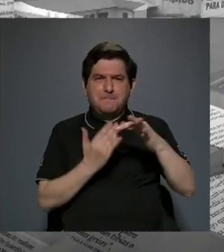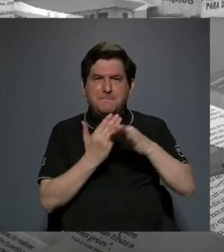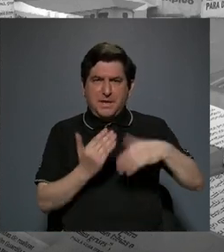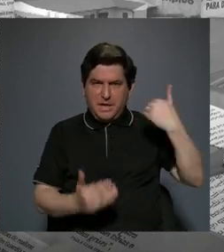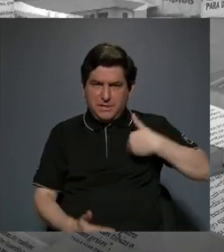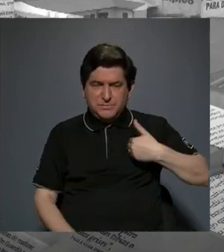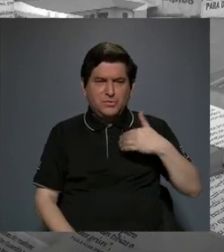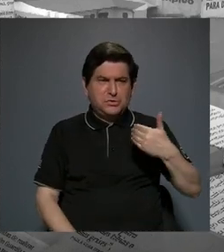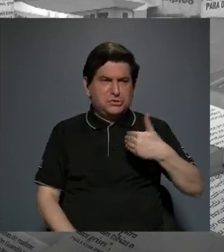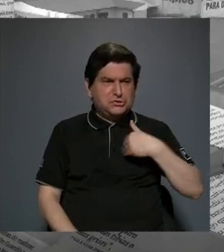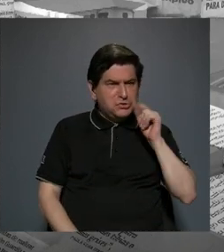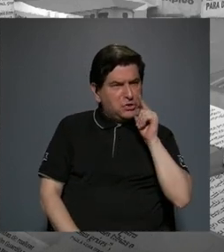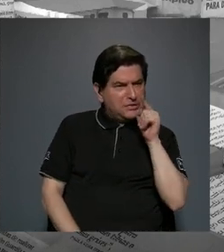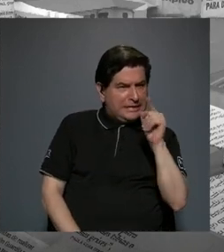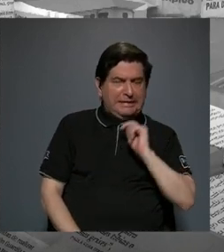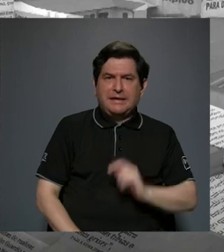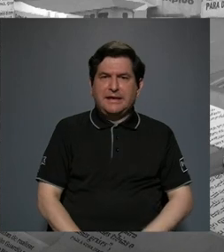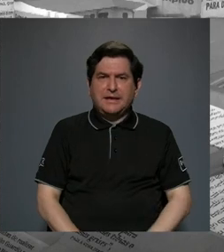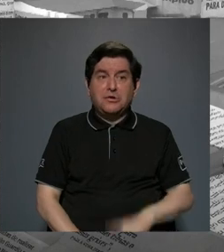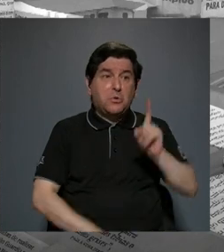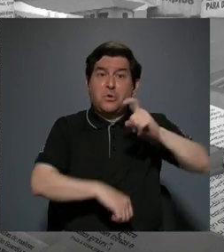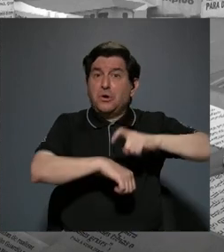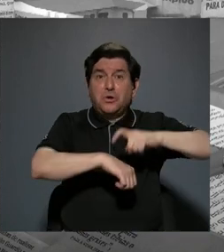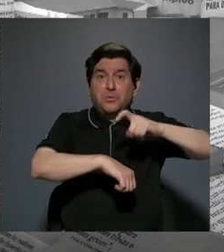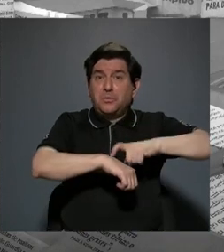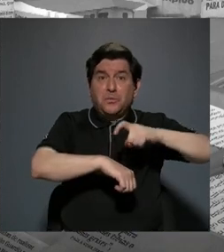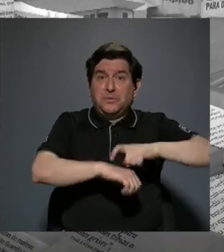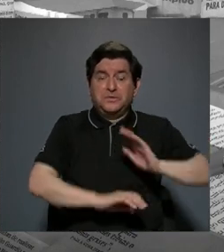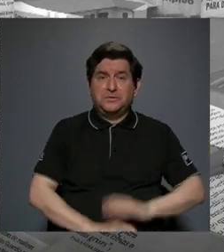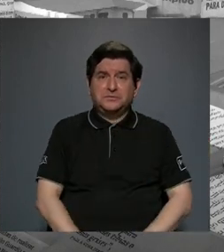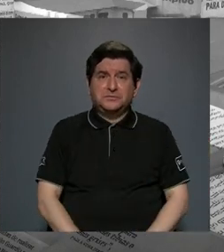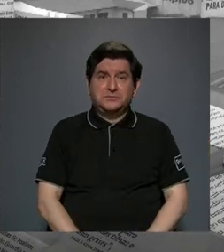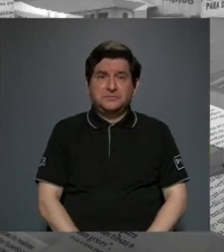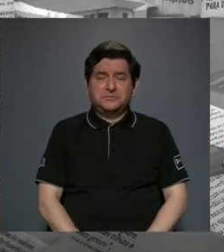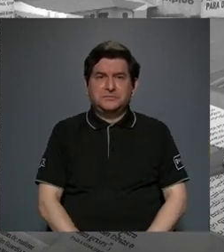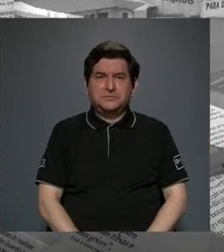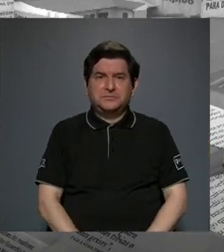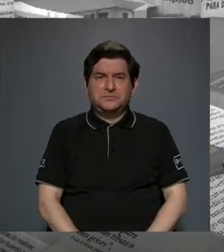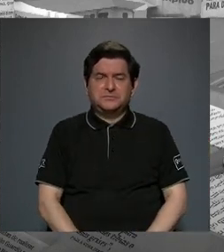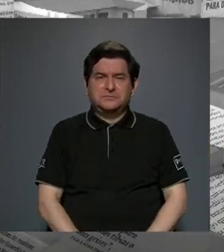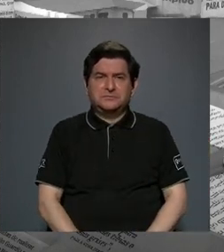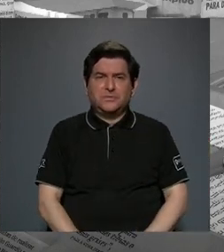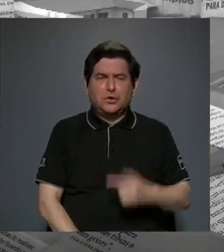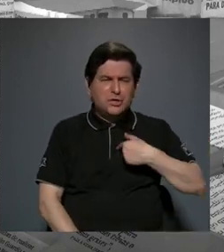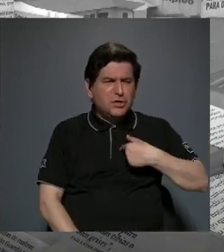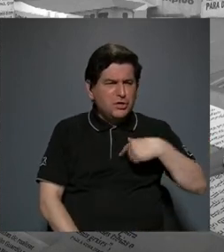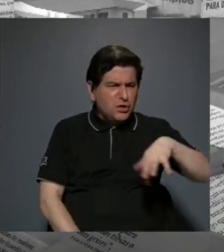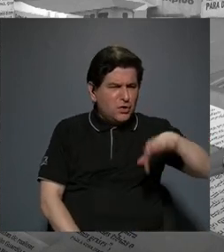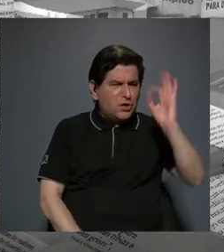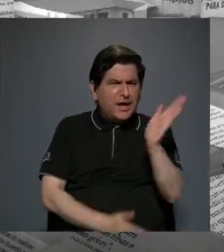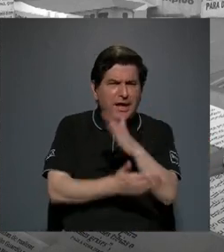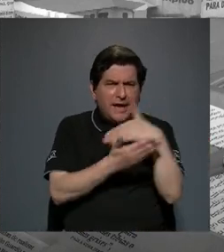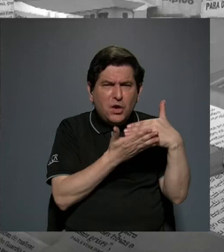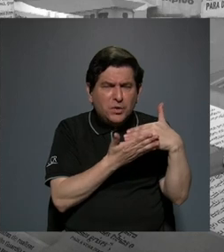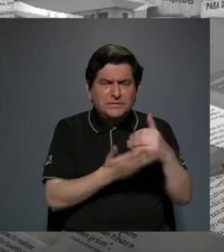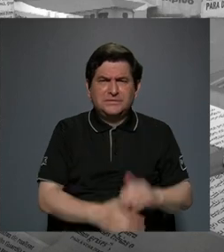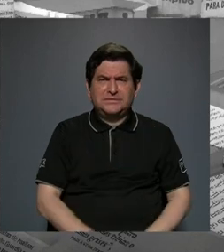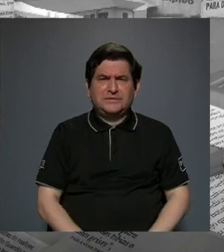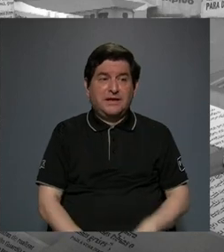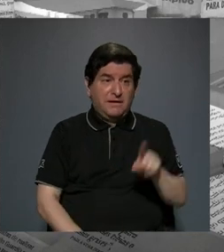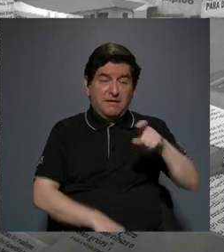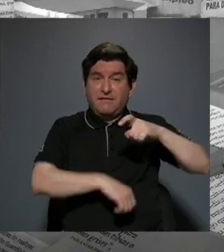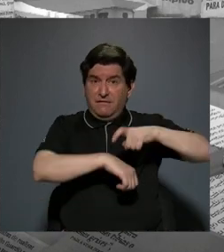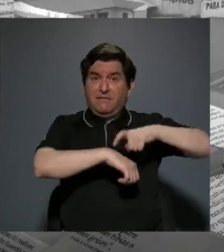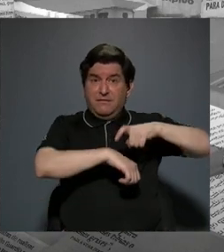lo tenía él en algún momento y fíjese que hay algo que encontré que en aquel